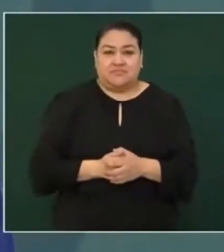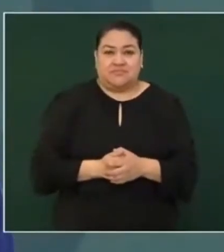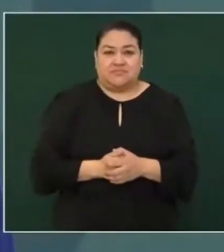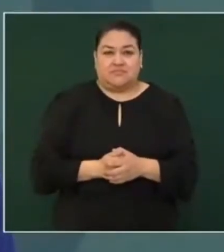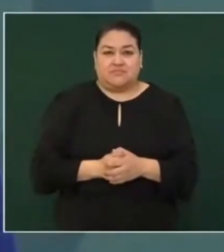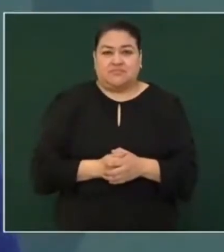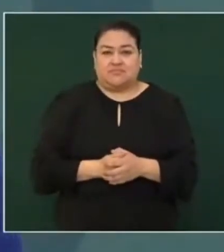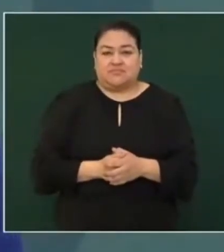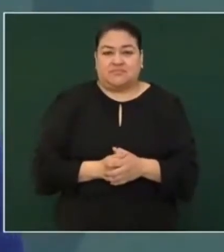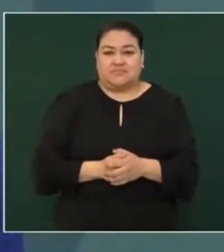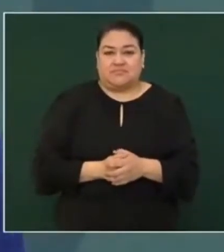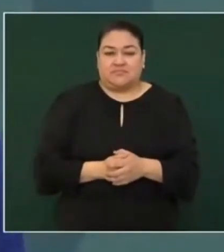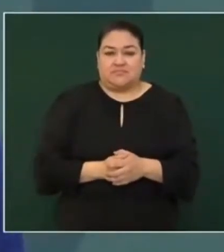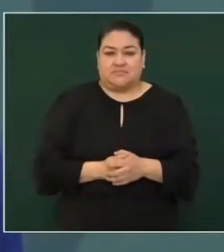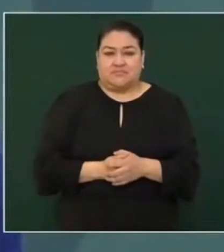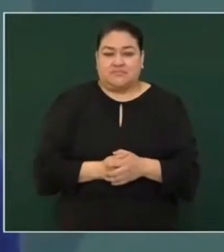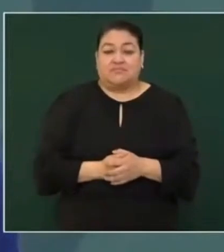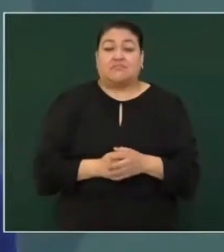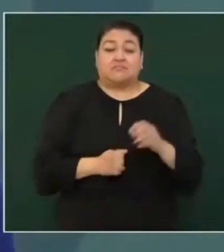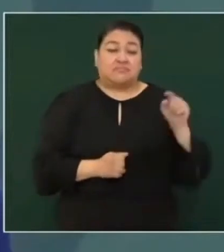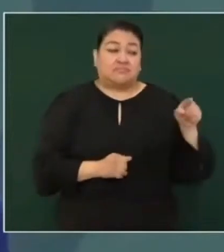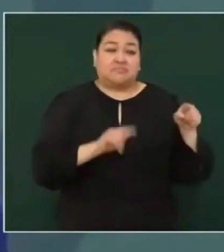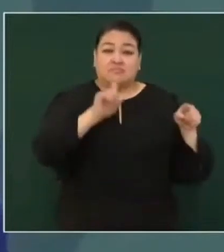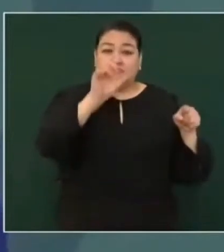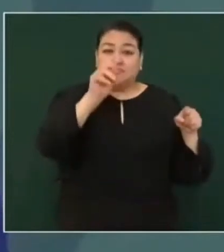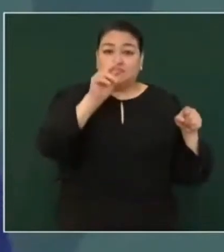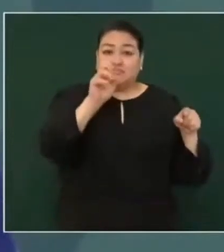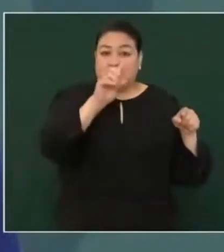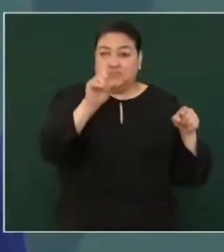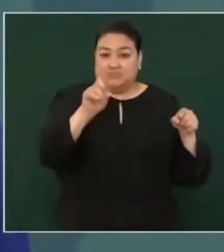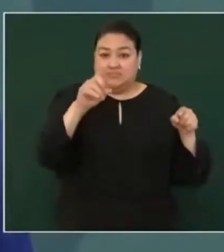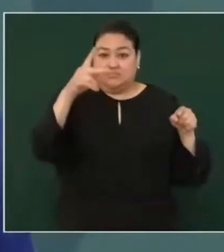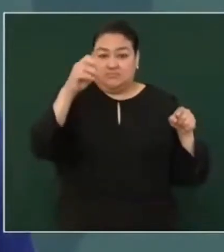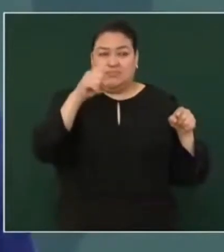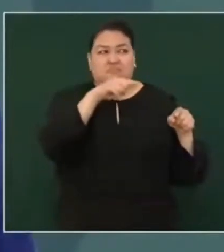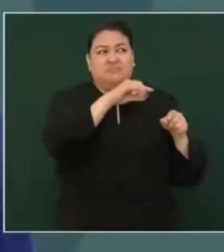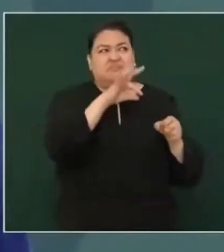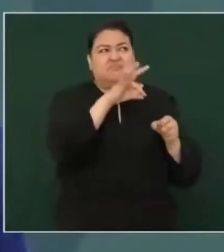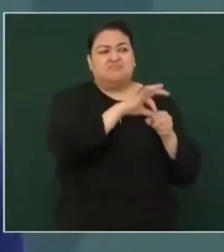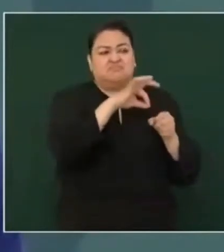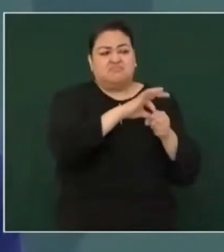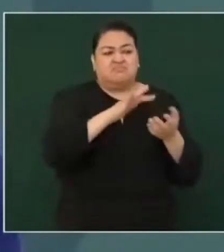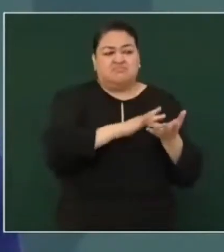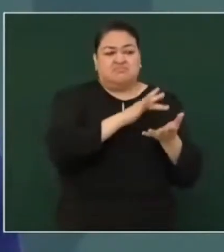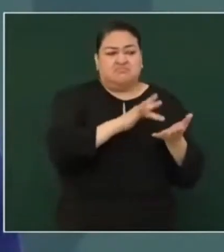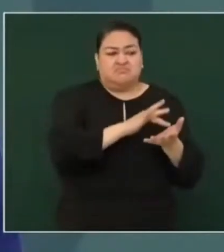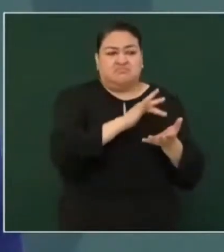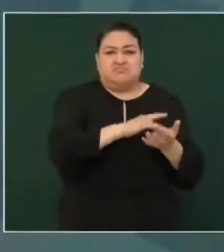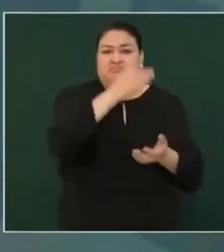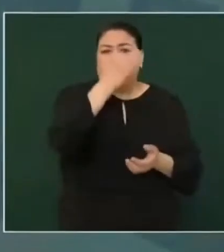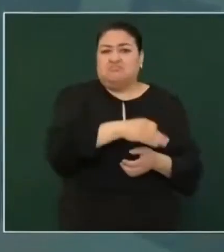el finado López Portillo pues como el 90% de los votos